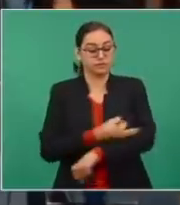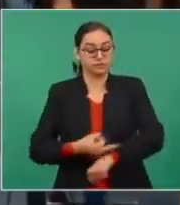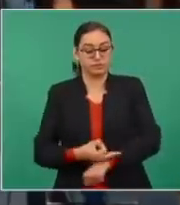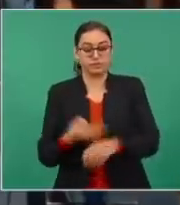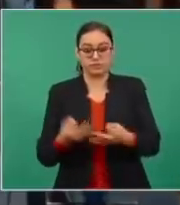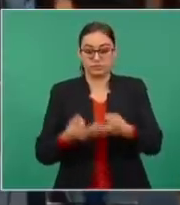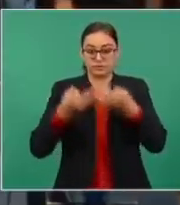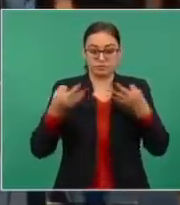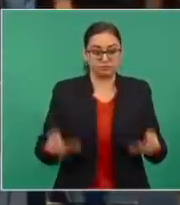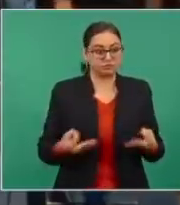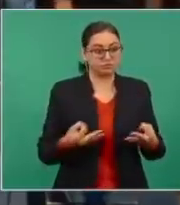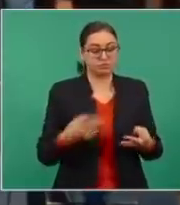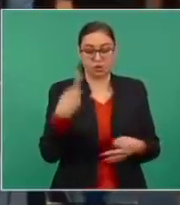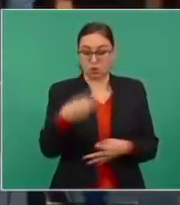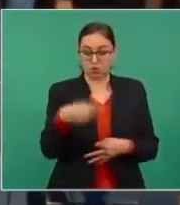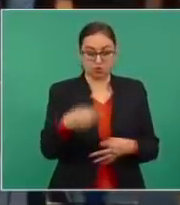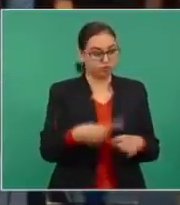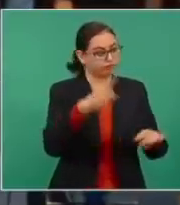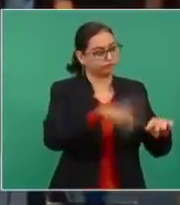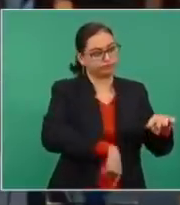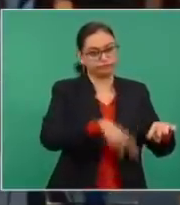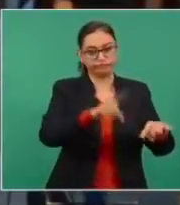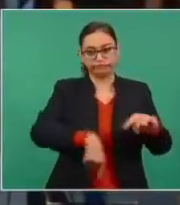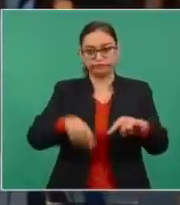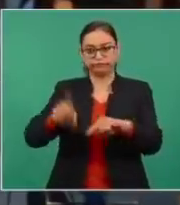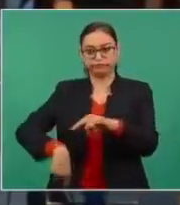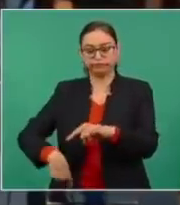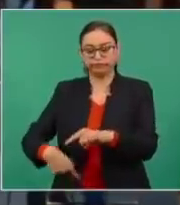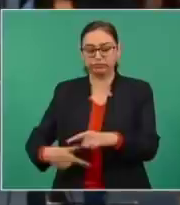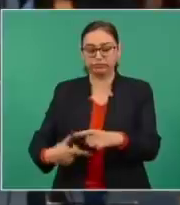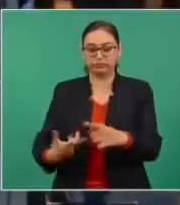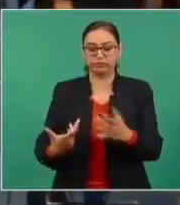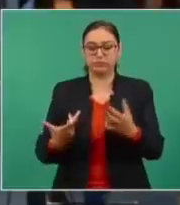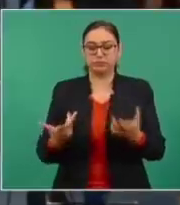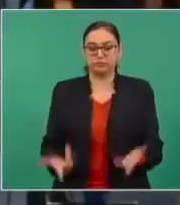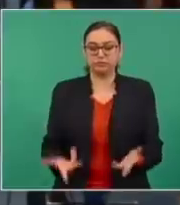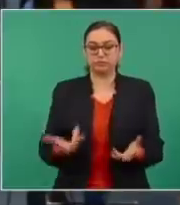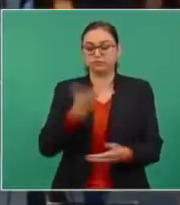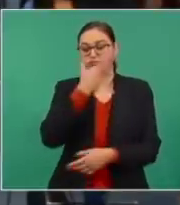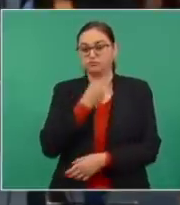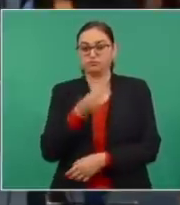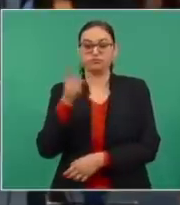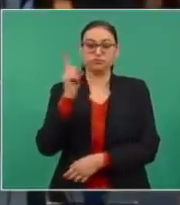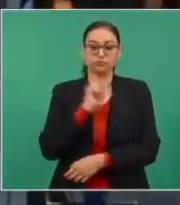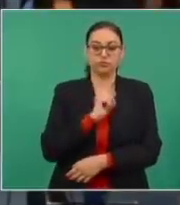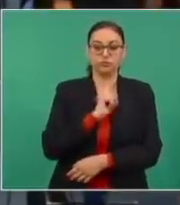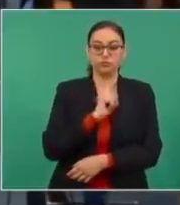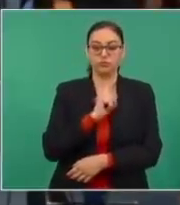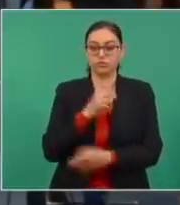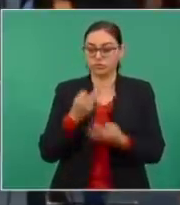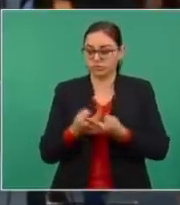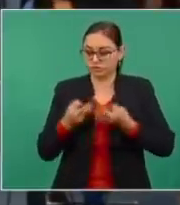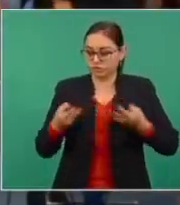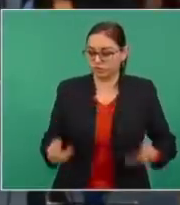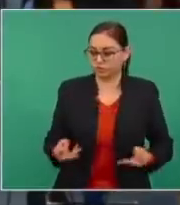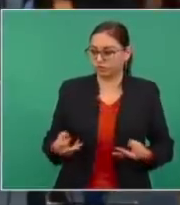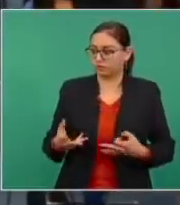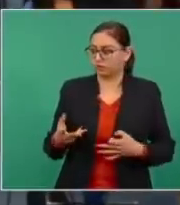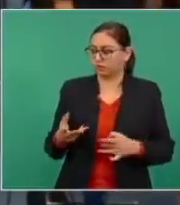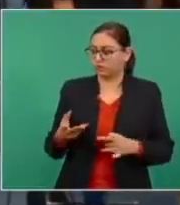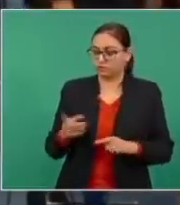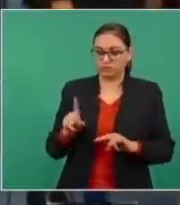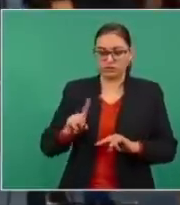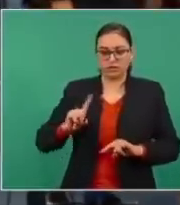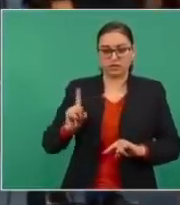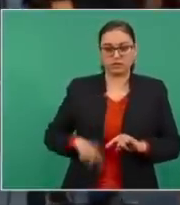las compañeras y los compañeros despojados en ese acuerdo, de ese acuerdo,